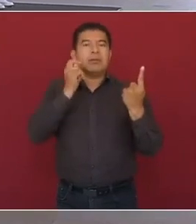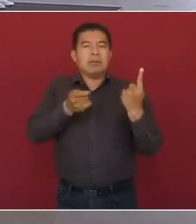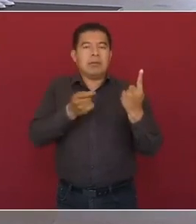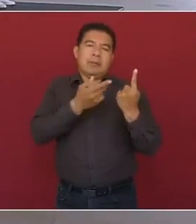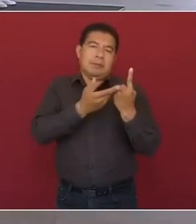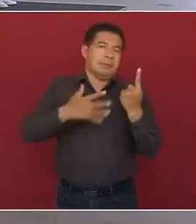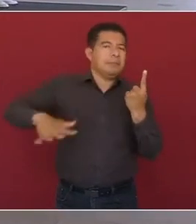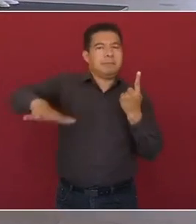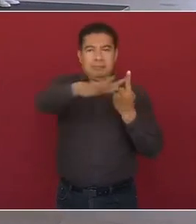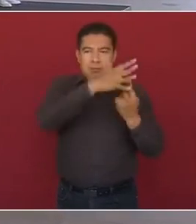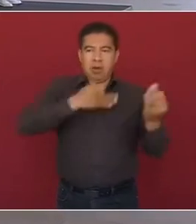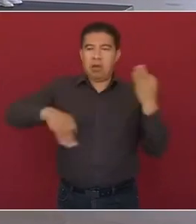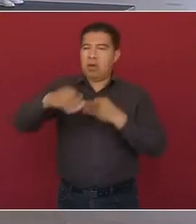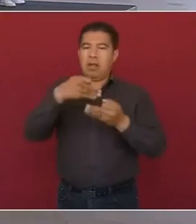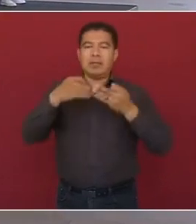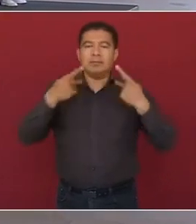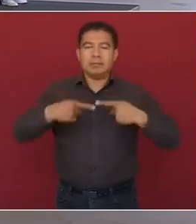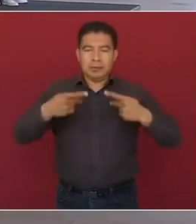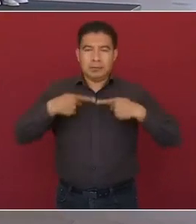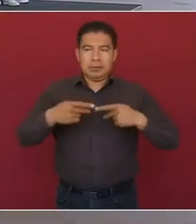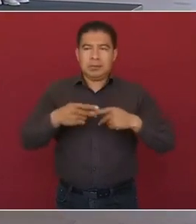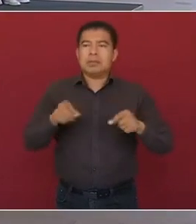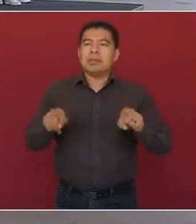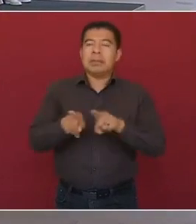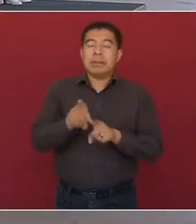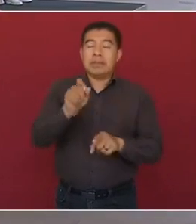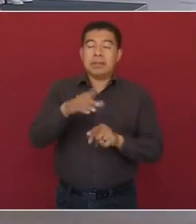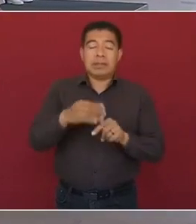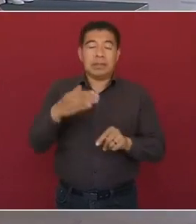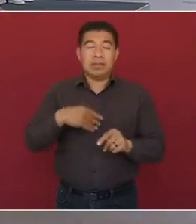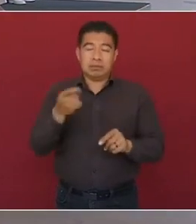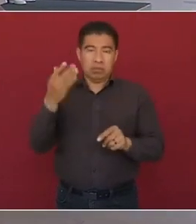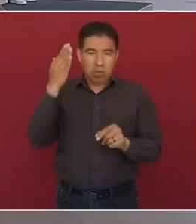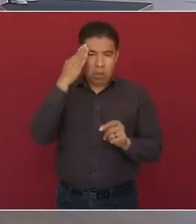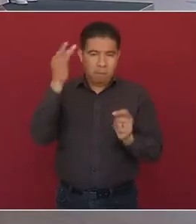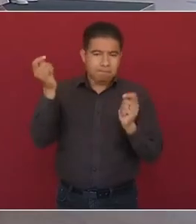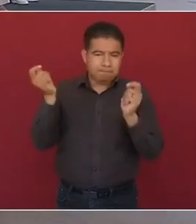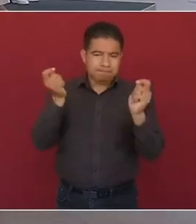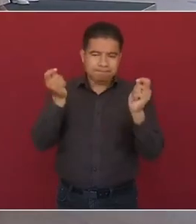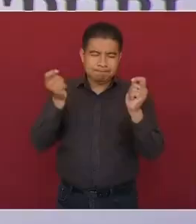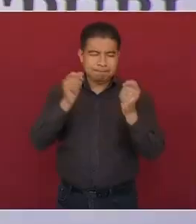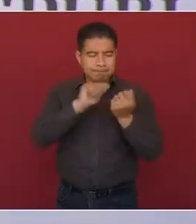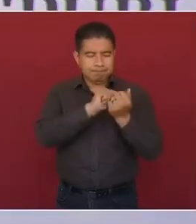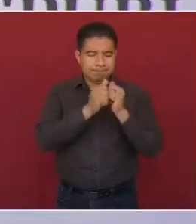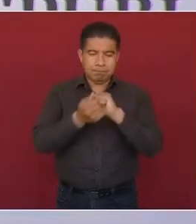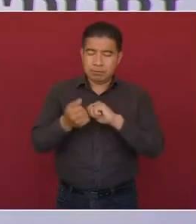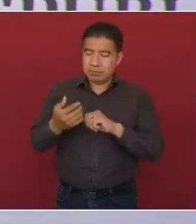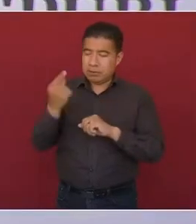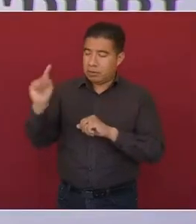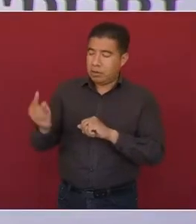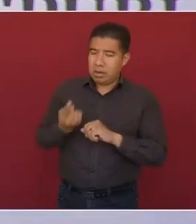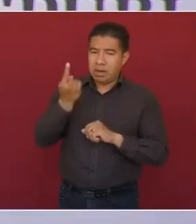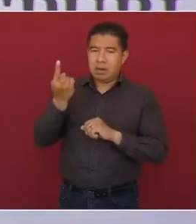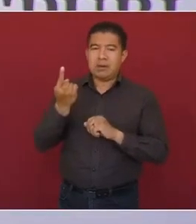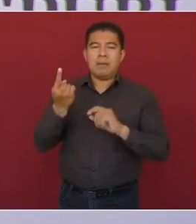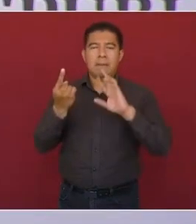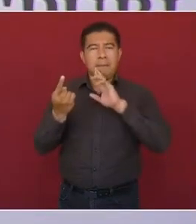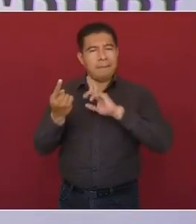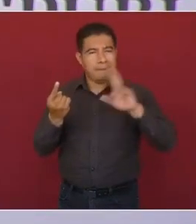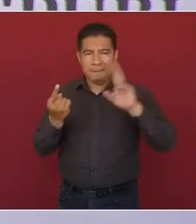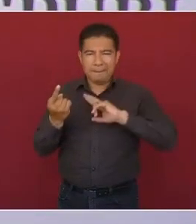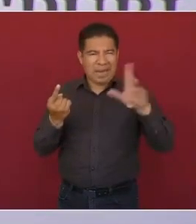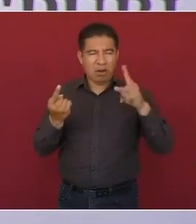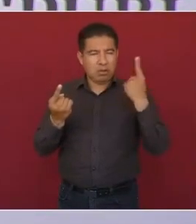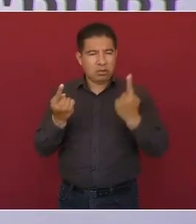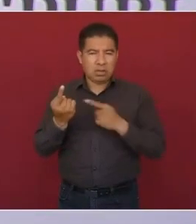Y el liderazgo transformador y el humanismo y alta moralidad del mejor presidente que ha tenido